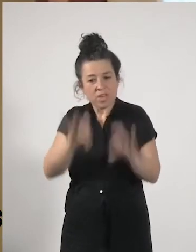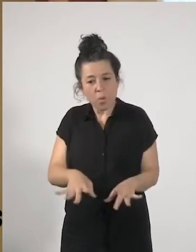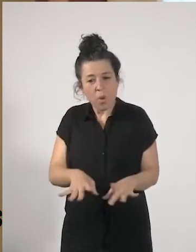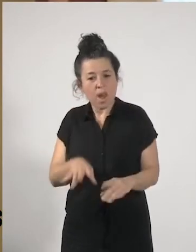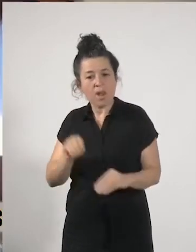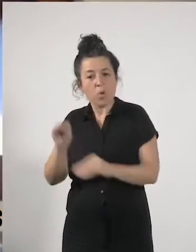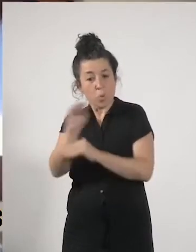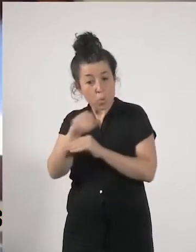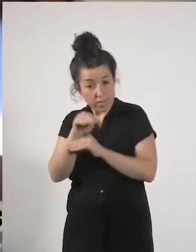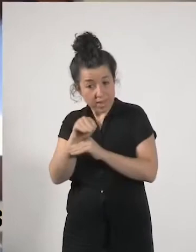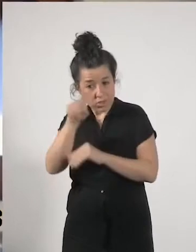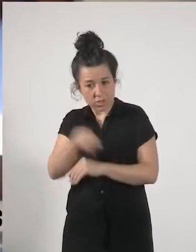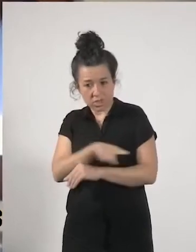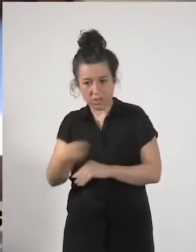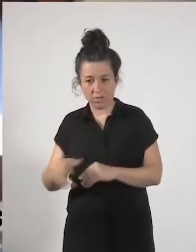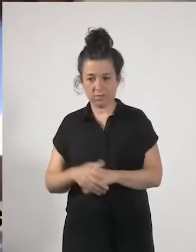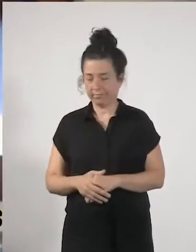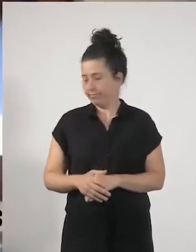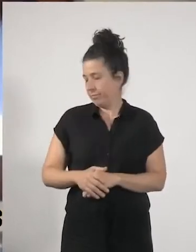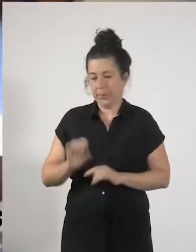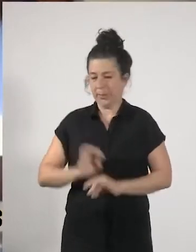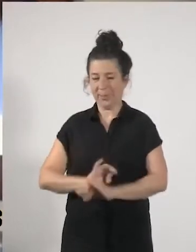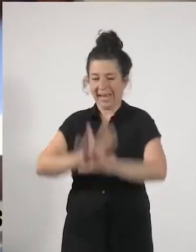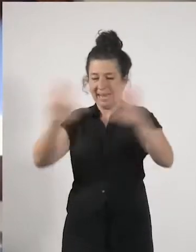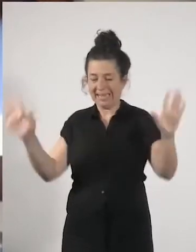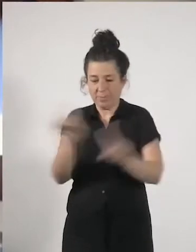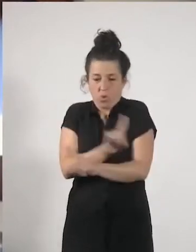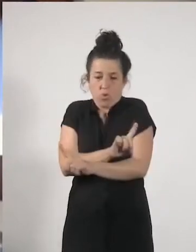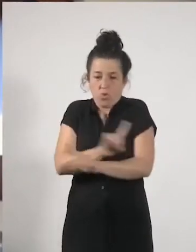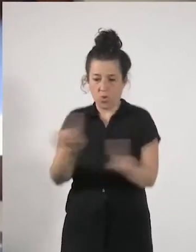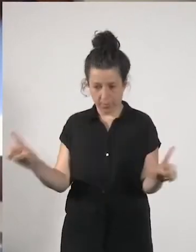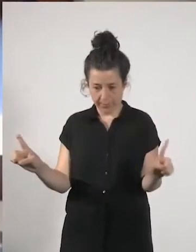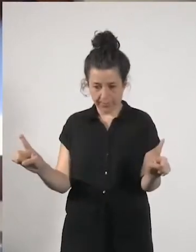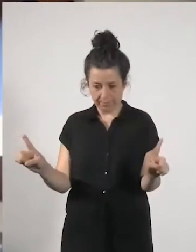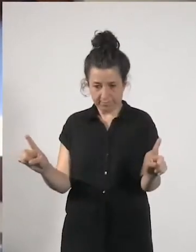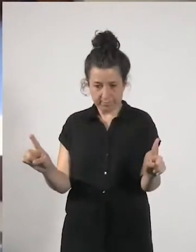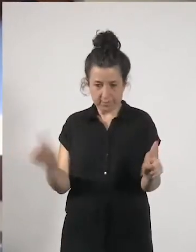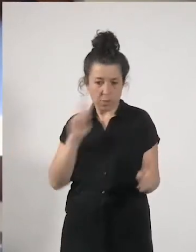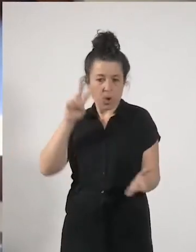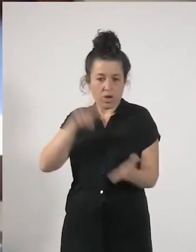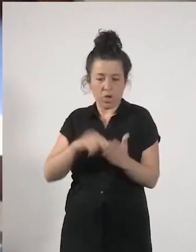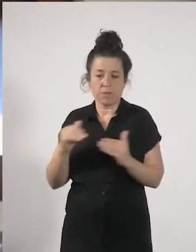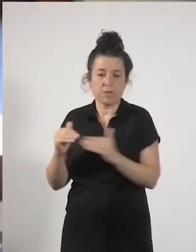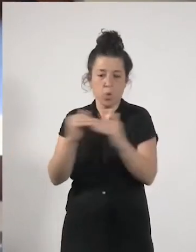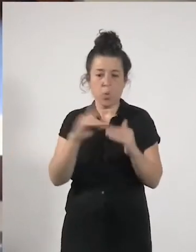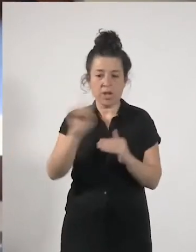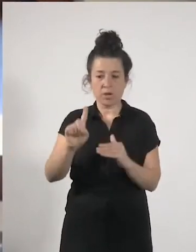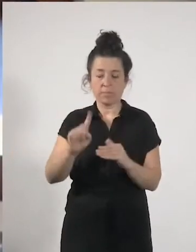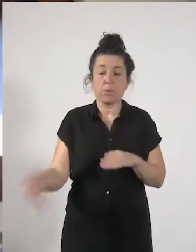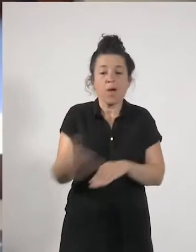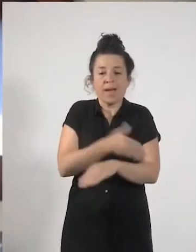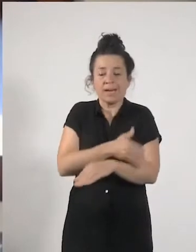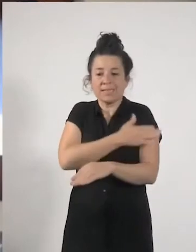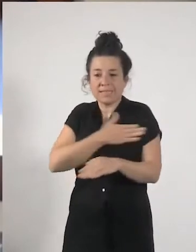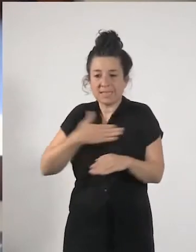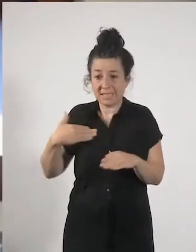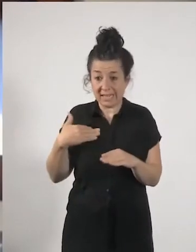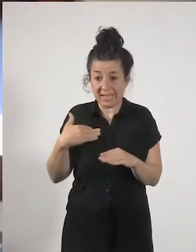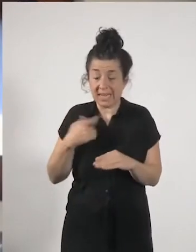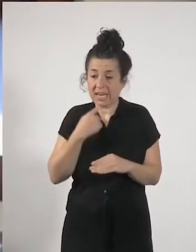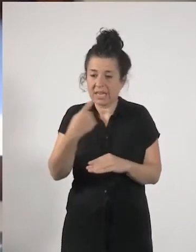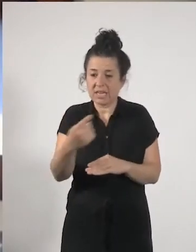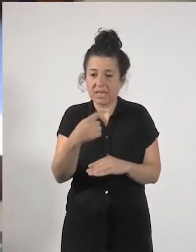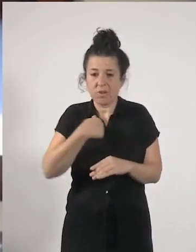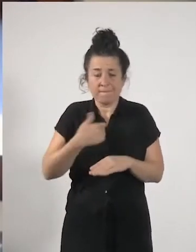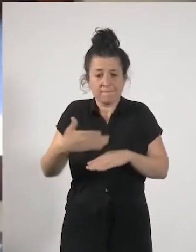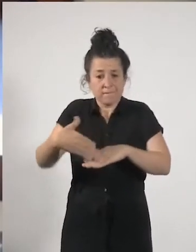Bueno, para nada por supuesto no se reconoce igual pero bueno antes de eso quería decir que me disculpo porque